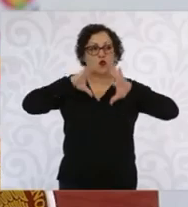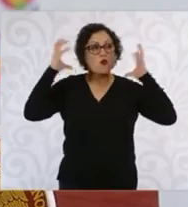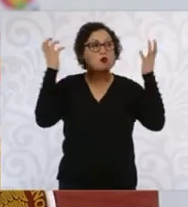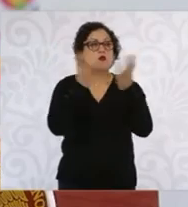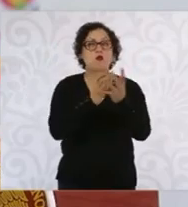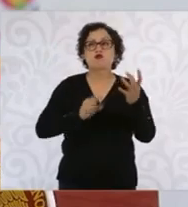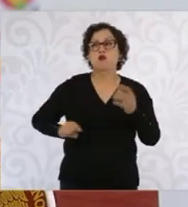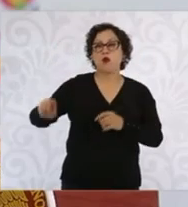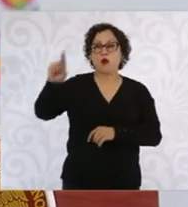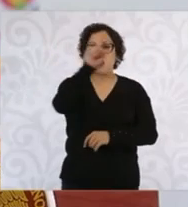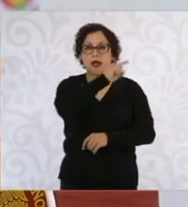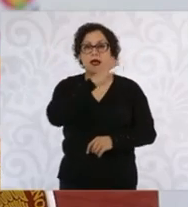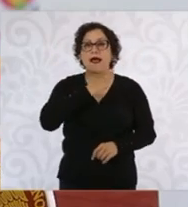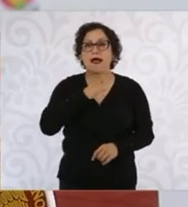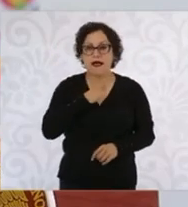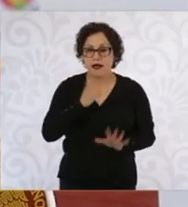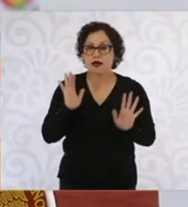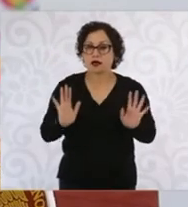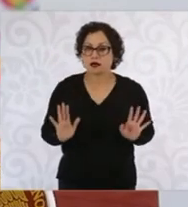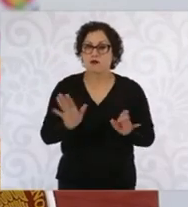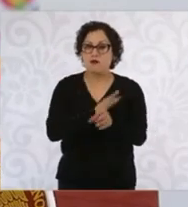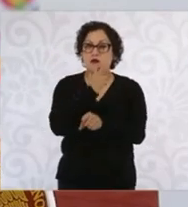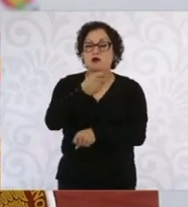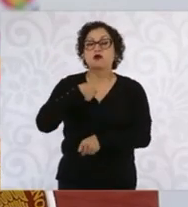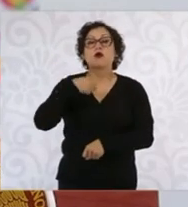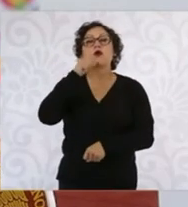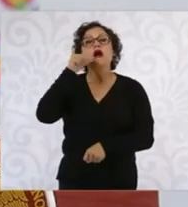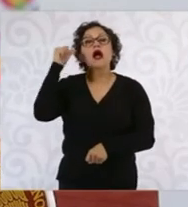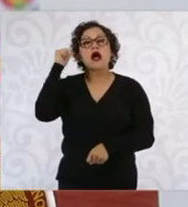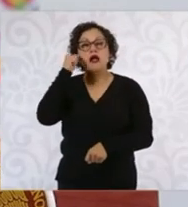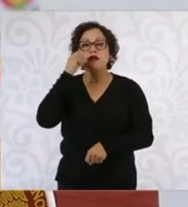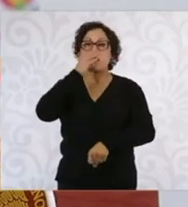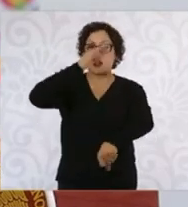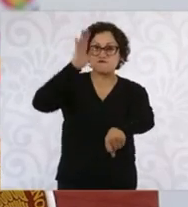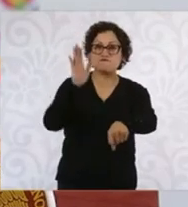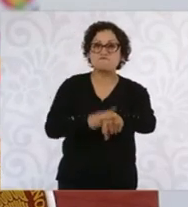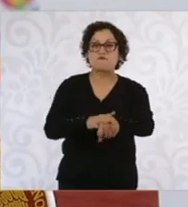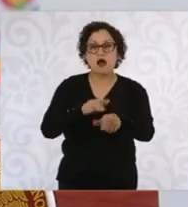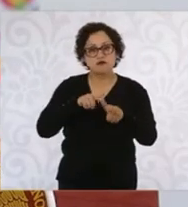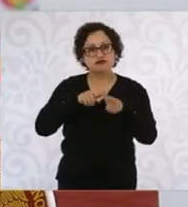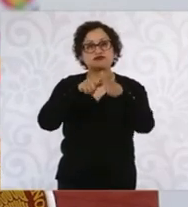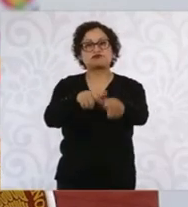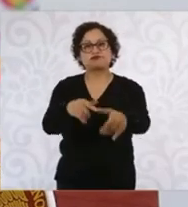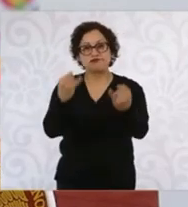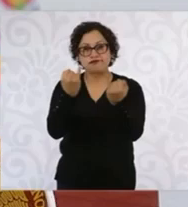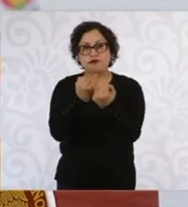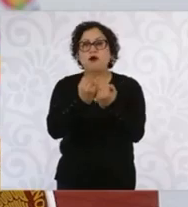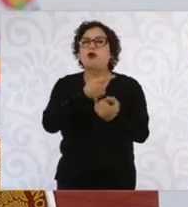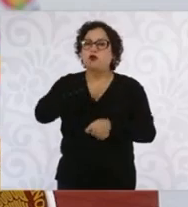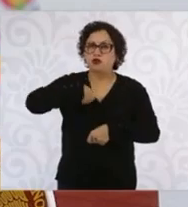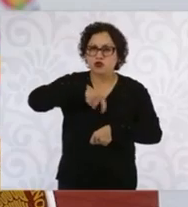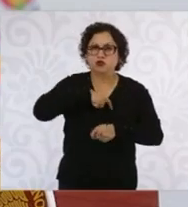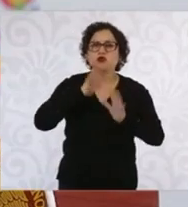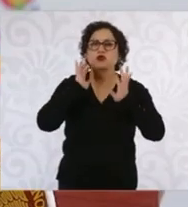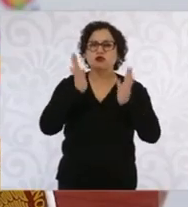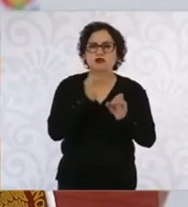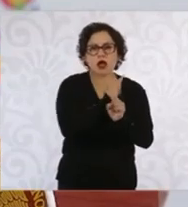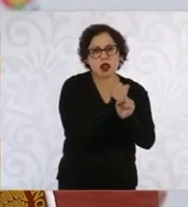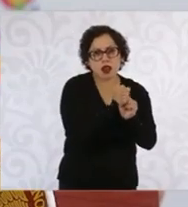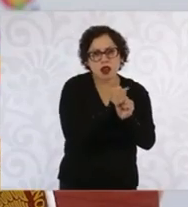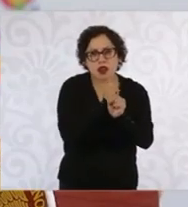especial énfasis y lo vamos a seguir haciendo, y lo tenemos cuantificado y lo vamos a presentar en su momento